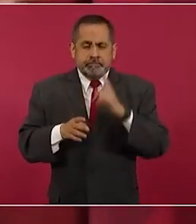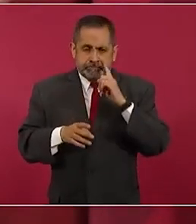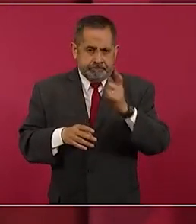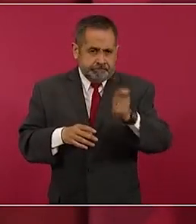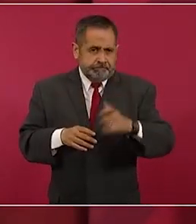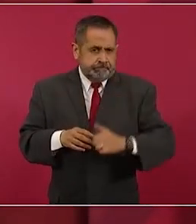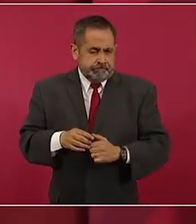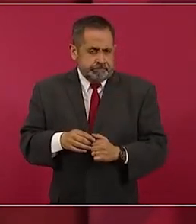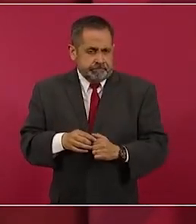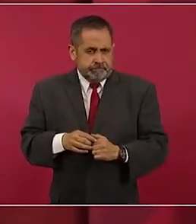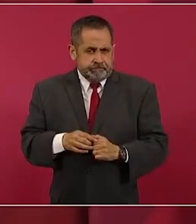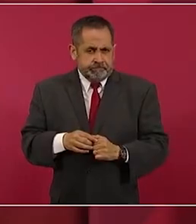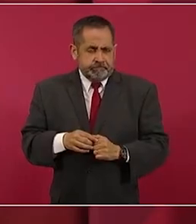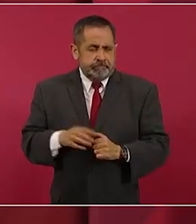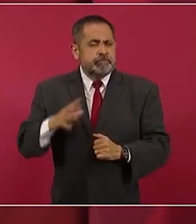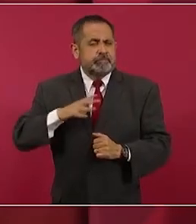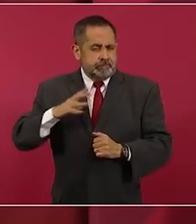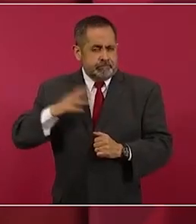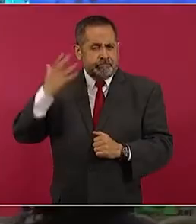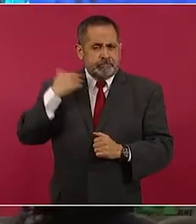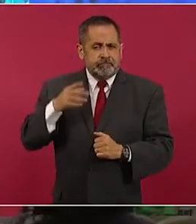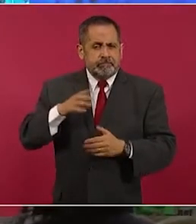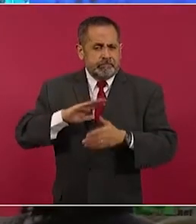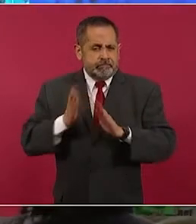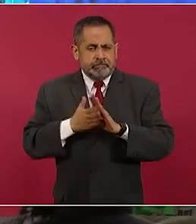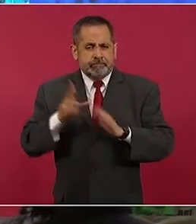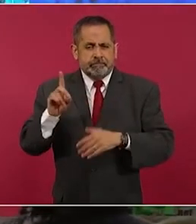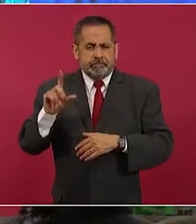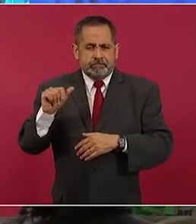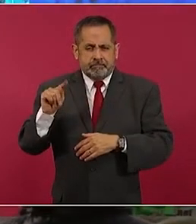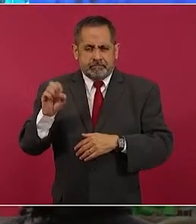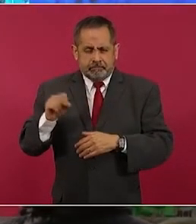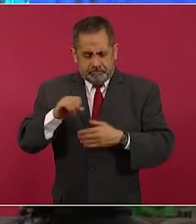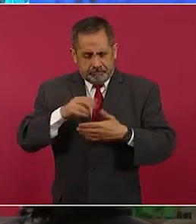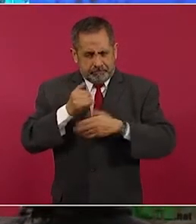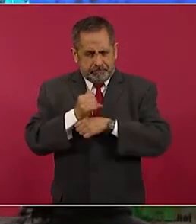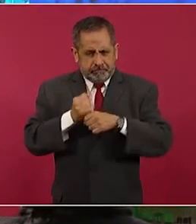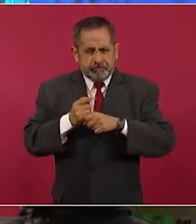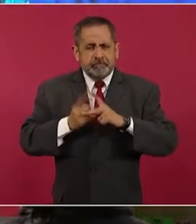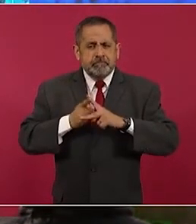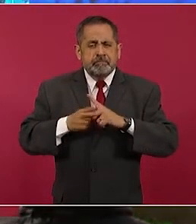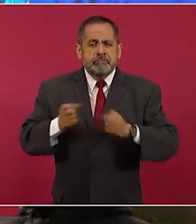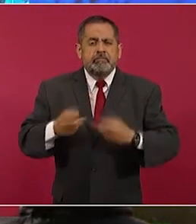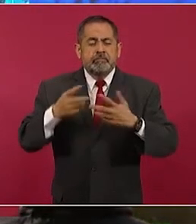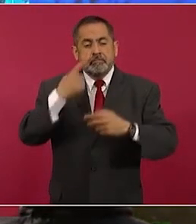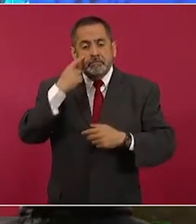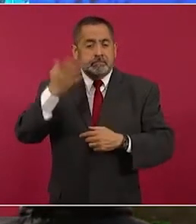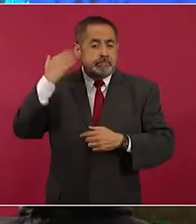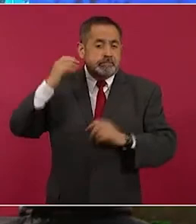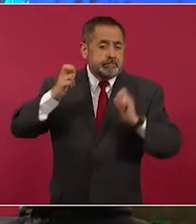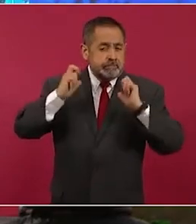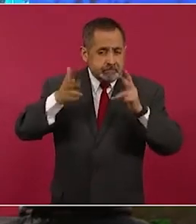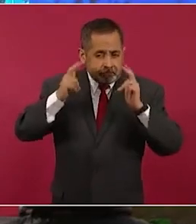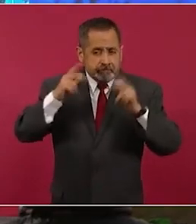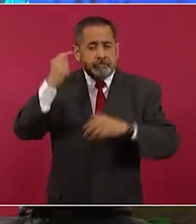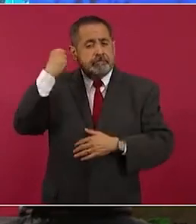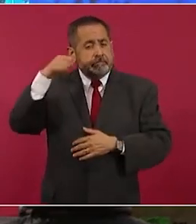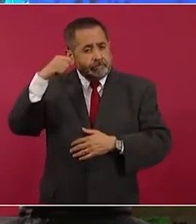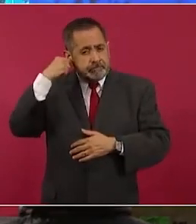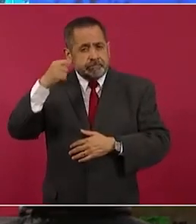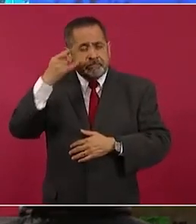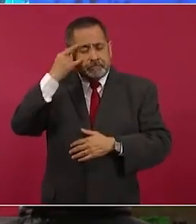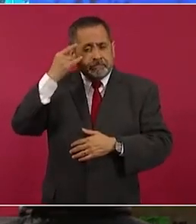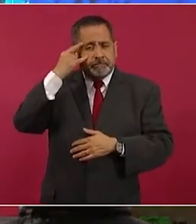datos estadísticos de cómo Chiapas, Tabasco, Campeche,